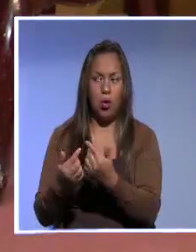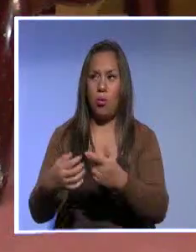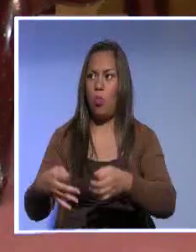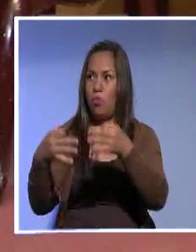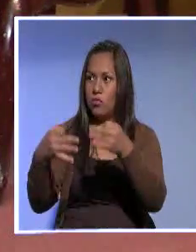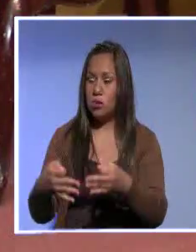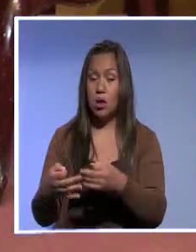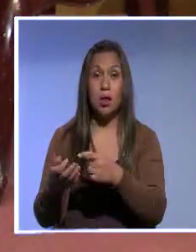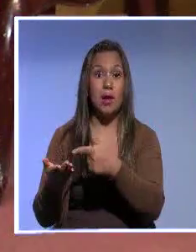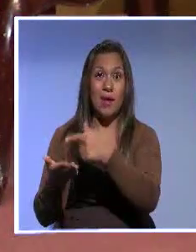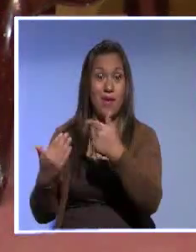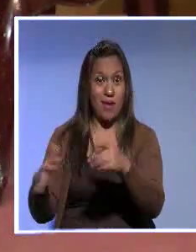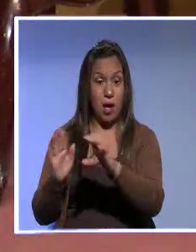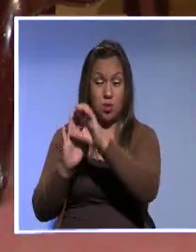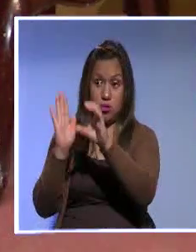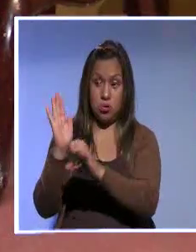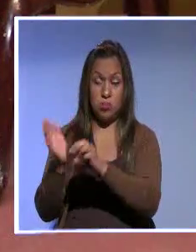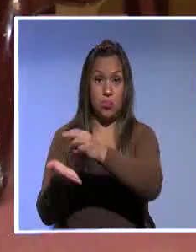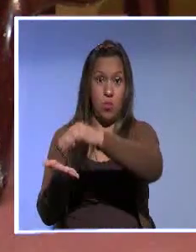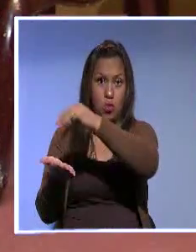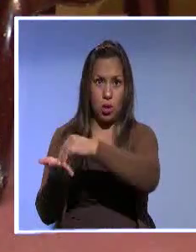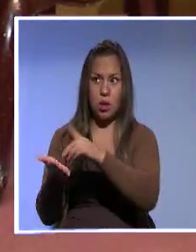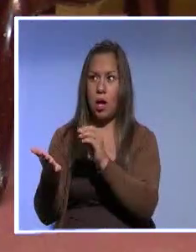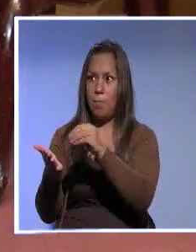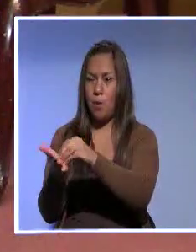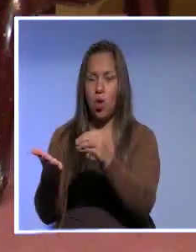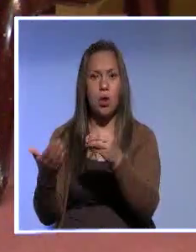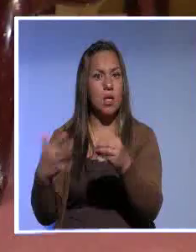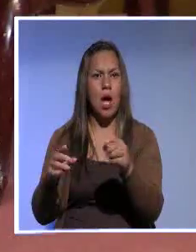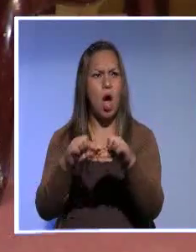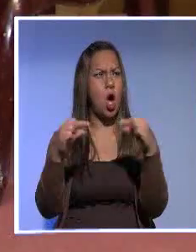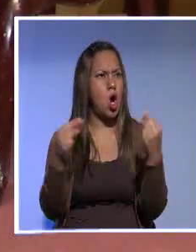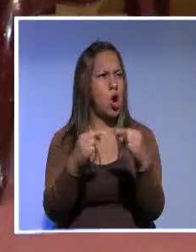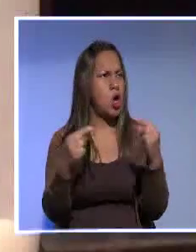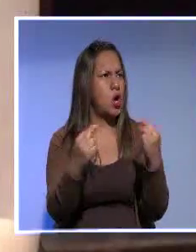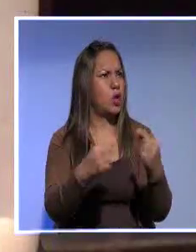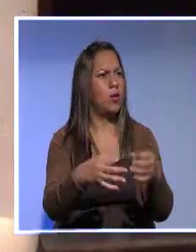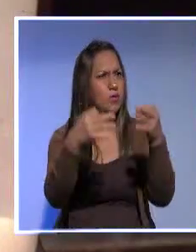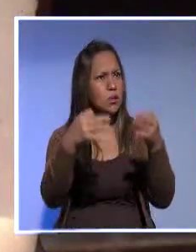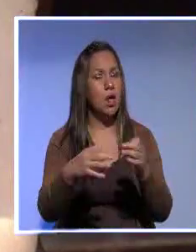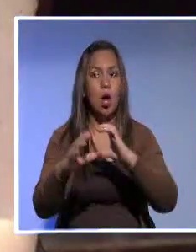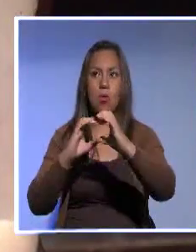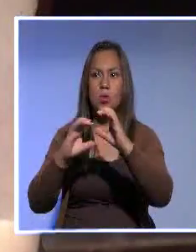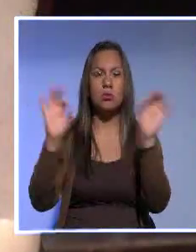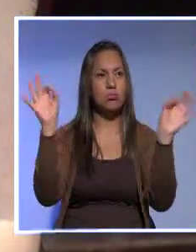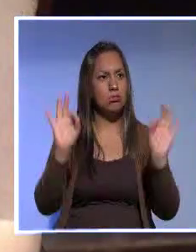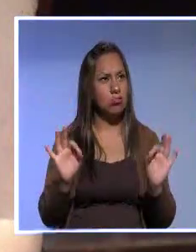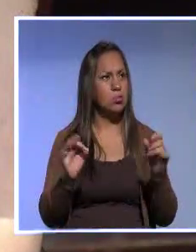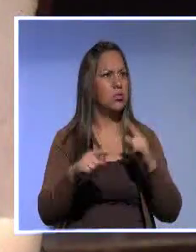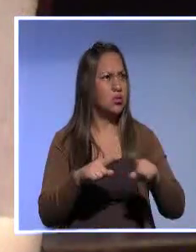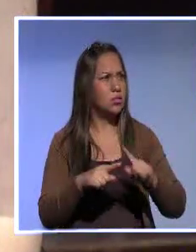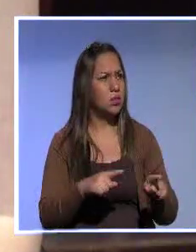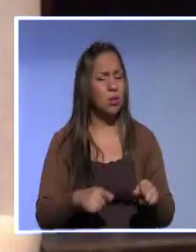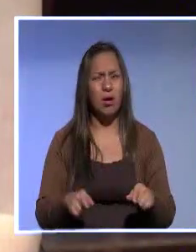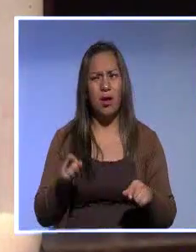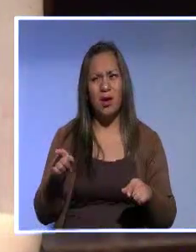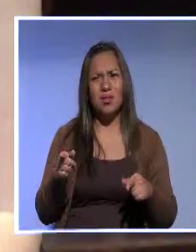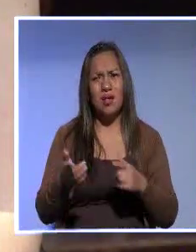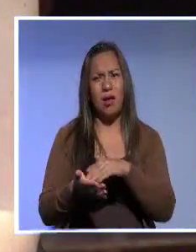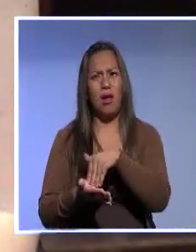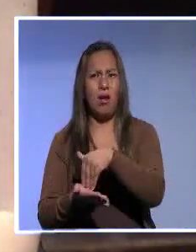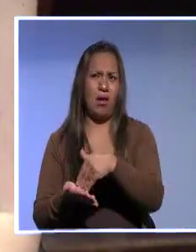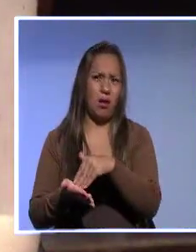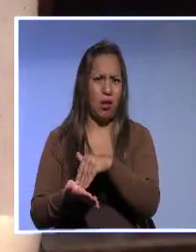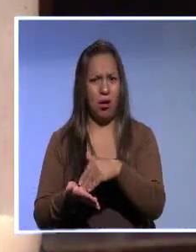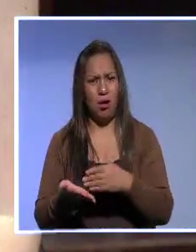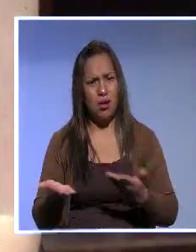sindicalizar los profesionales en empresas como hidrocarburos, telecomunicaciones y el sector eléctrico. No obstante, ¿este preámbulo asambleísta a dónde nos lleva